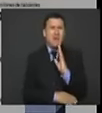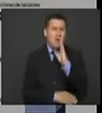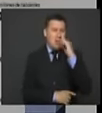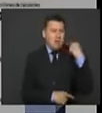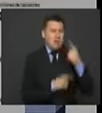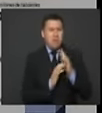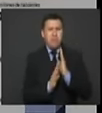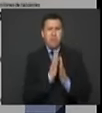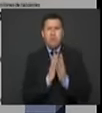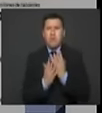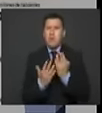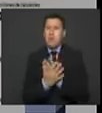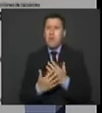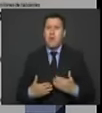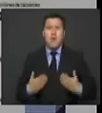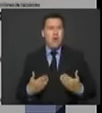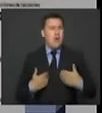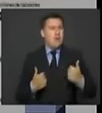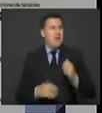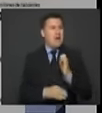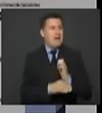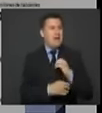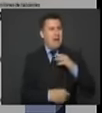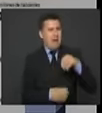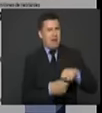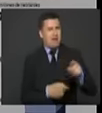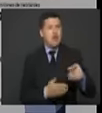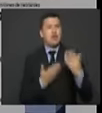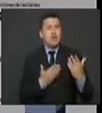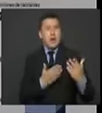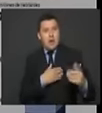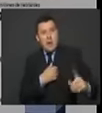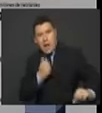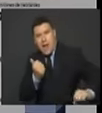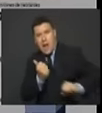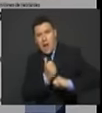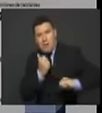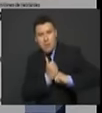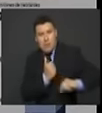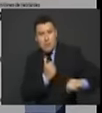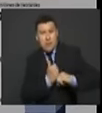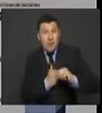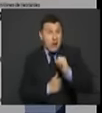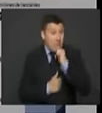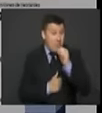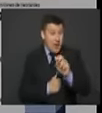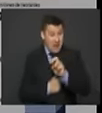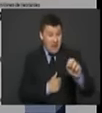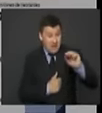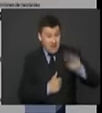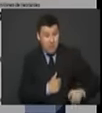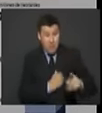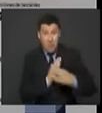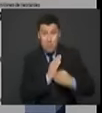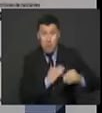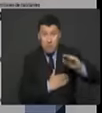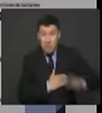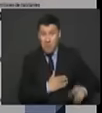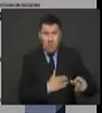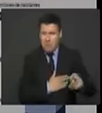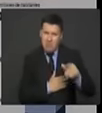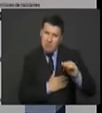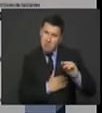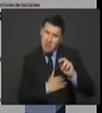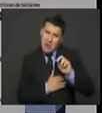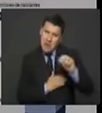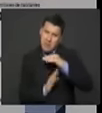urbana, que goza de instituciones. Ellos sirven de amortiguación, no están en el peor nivel de atraso ni de pobreza, pero